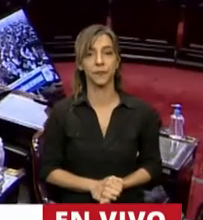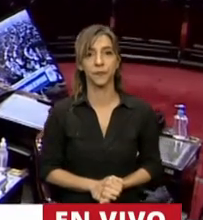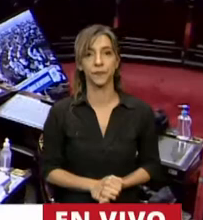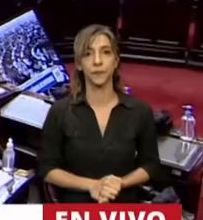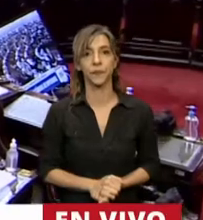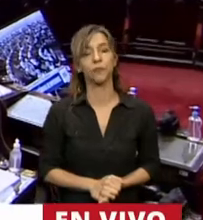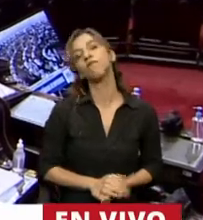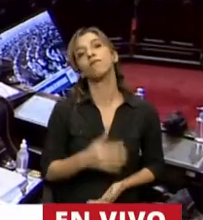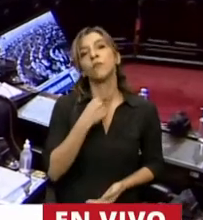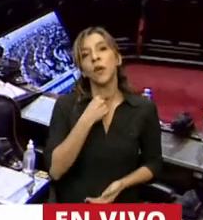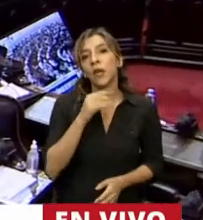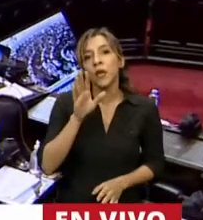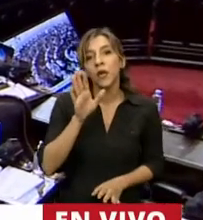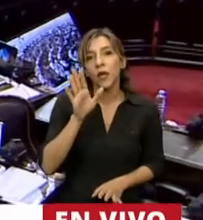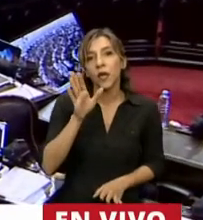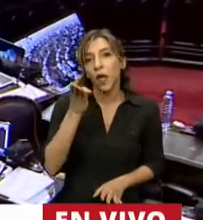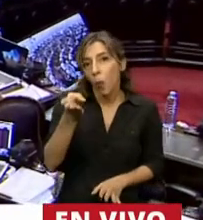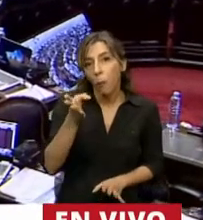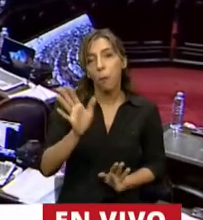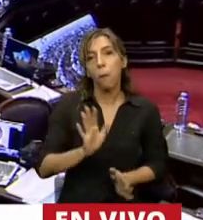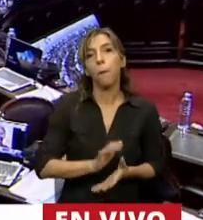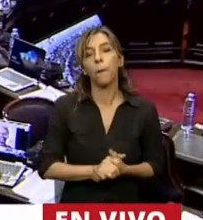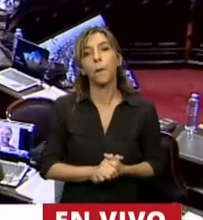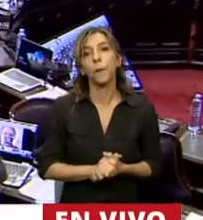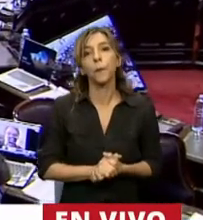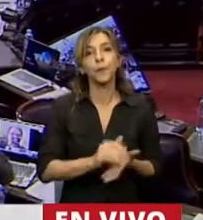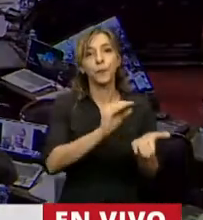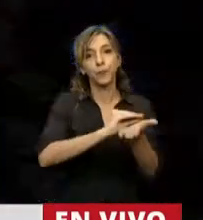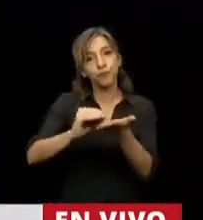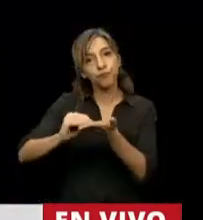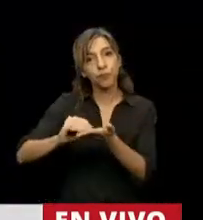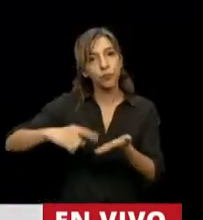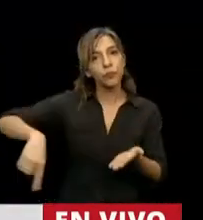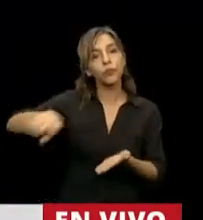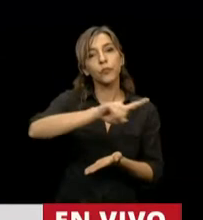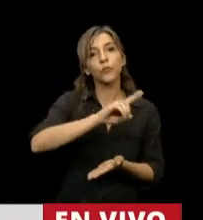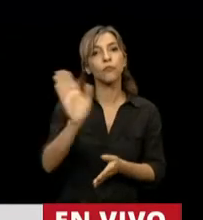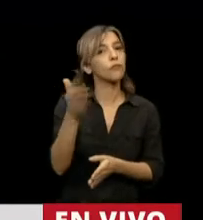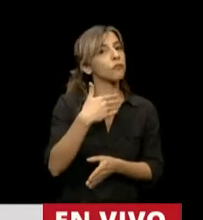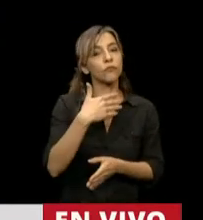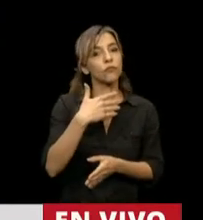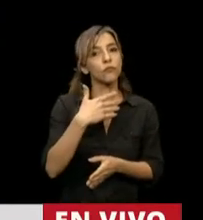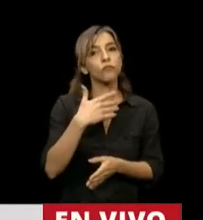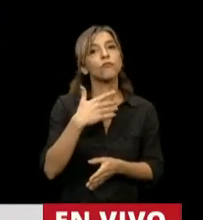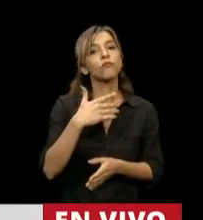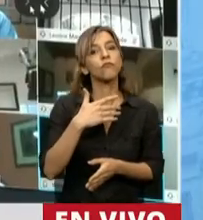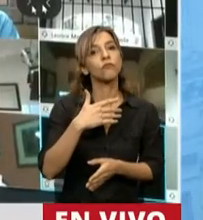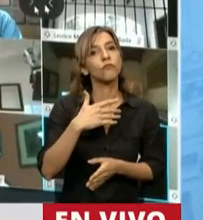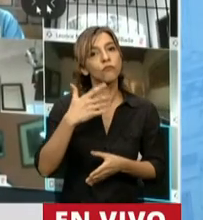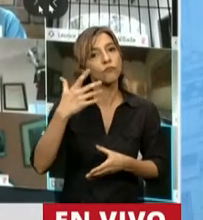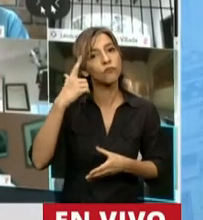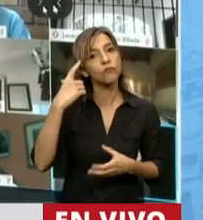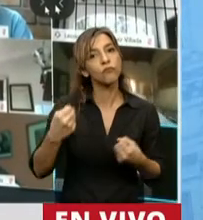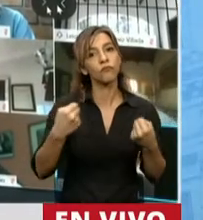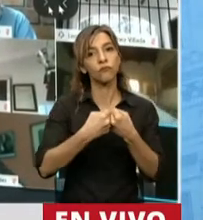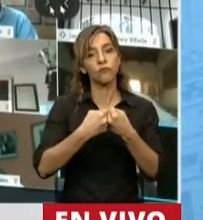Lo que quiero pedir es el acompañamiento de los diputados y diputadas a un enérgico repudio a la situación de violencia